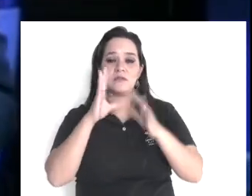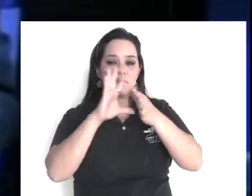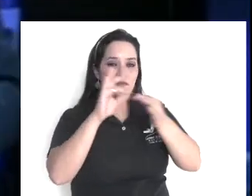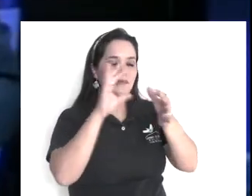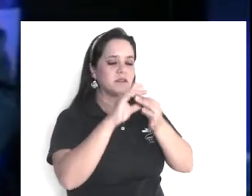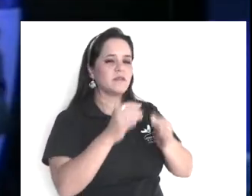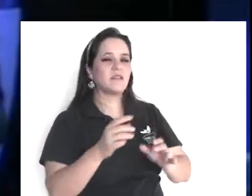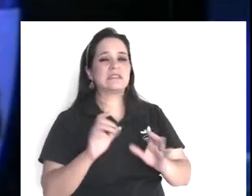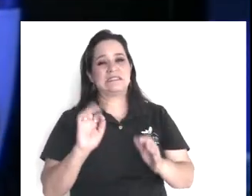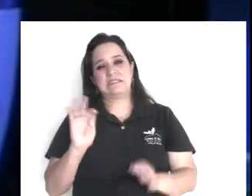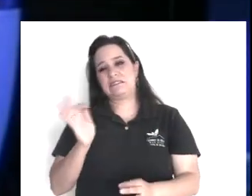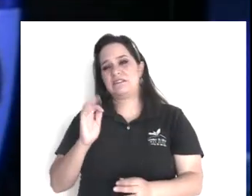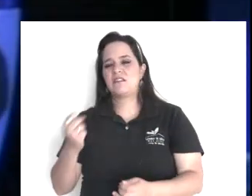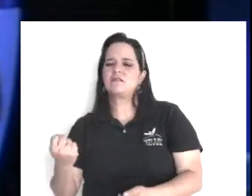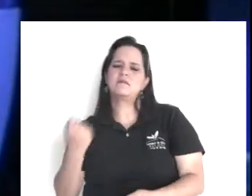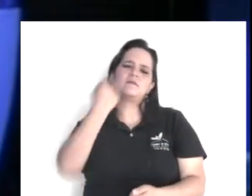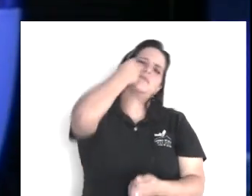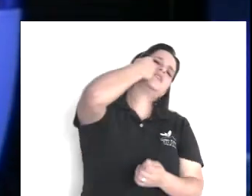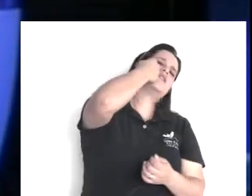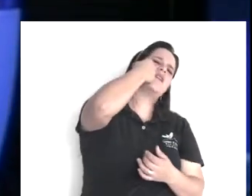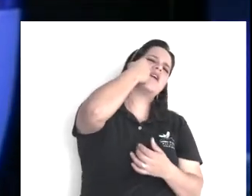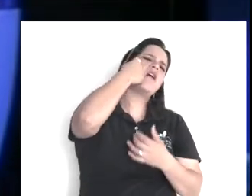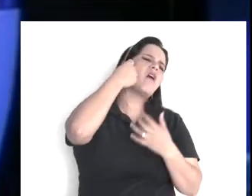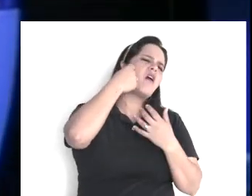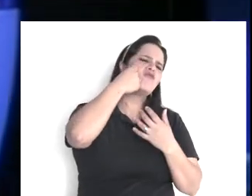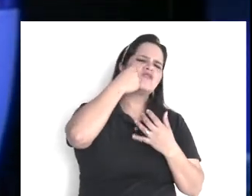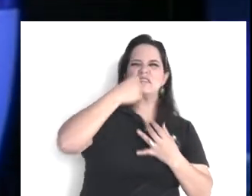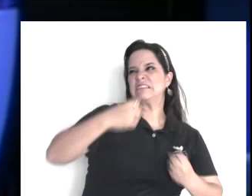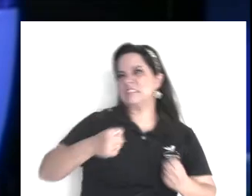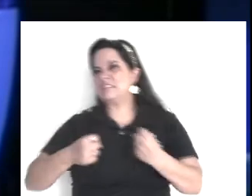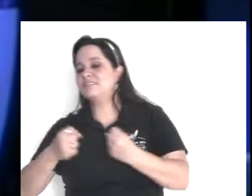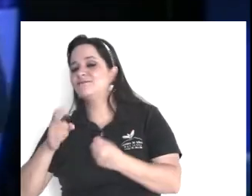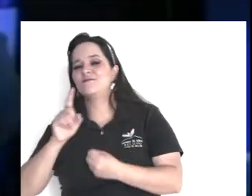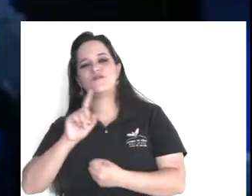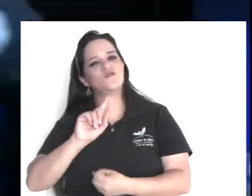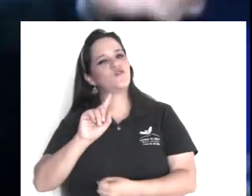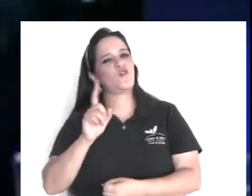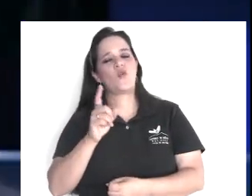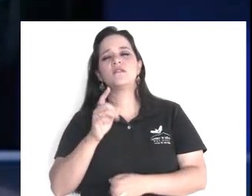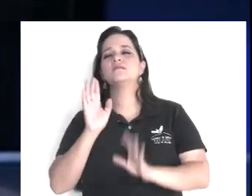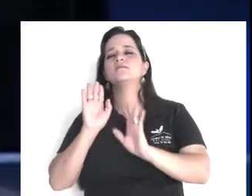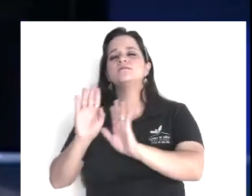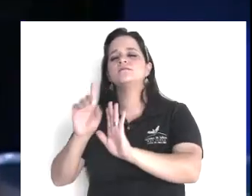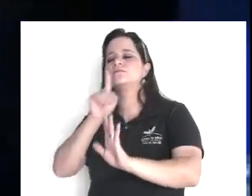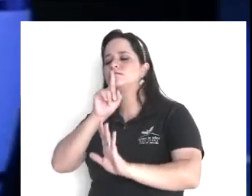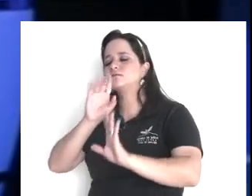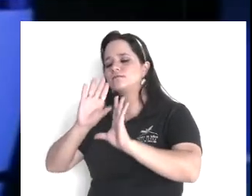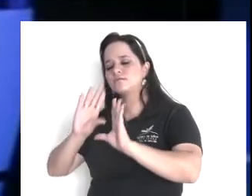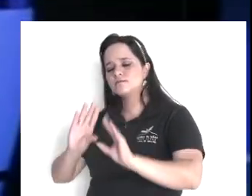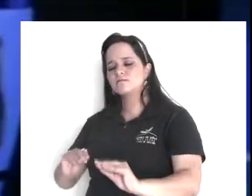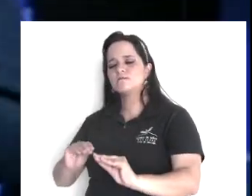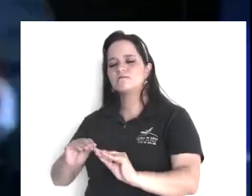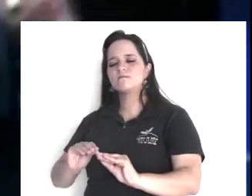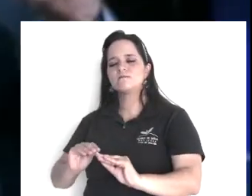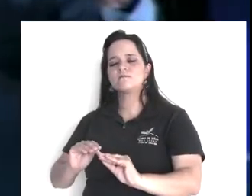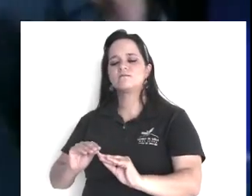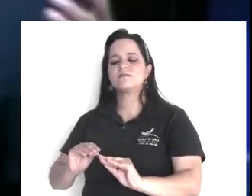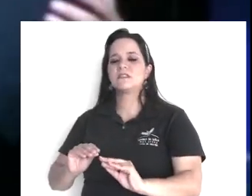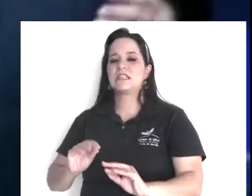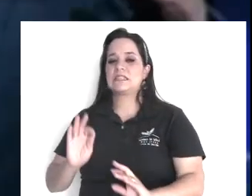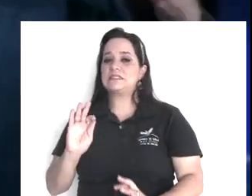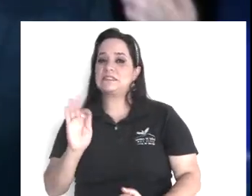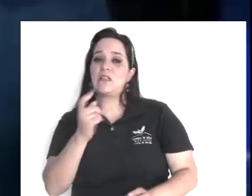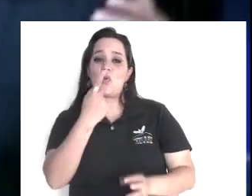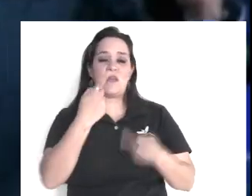no, no te pongas a pleito, si alguien te quiere, quitar la túnica, si alguien te pide, te